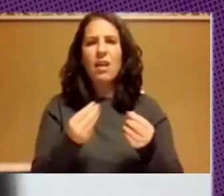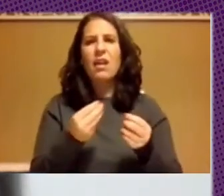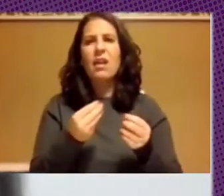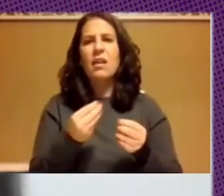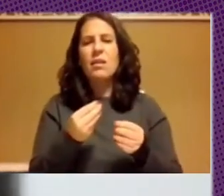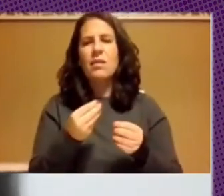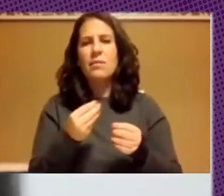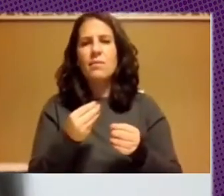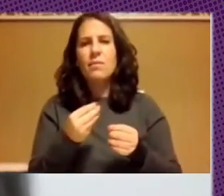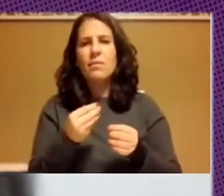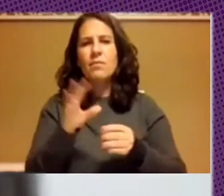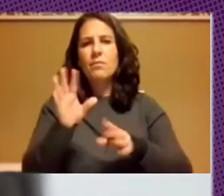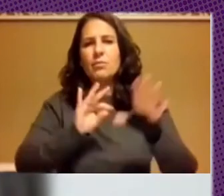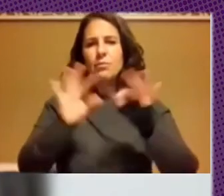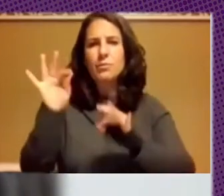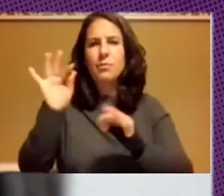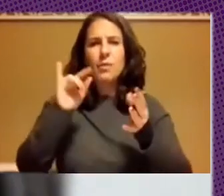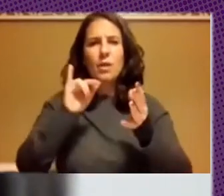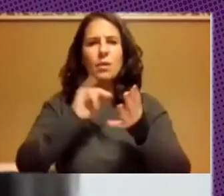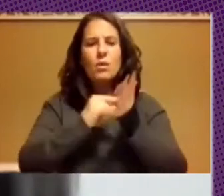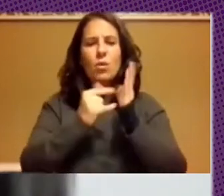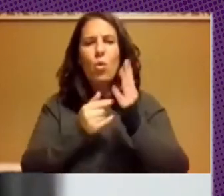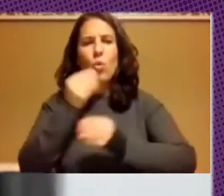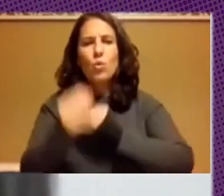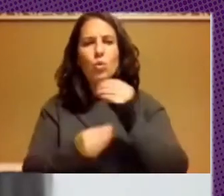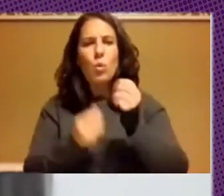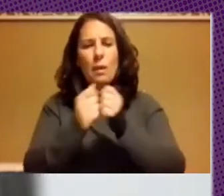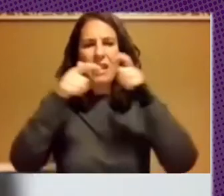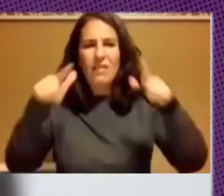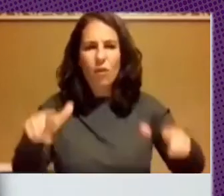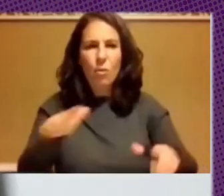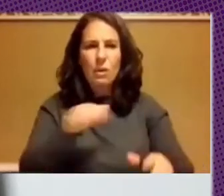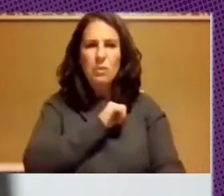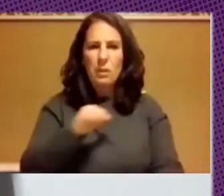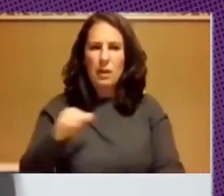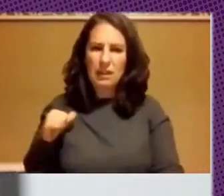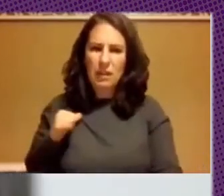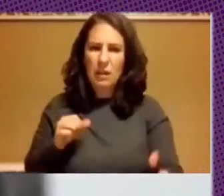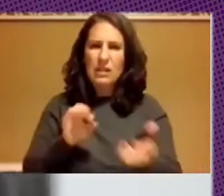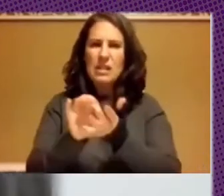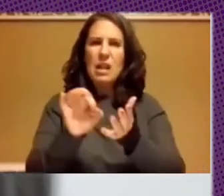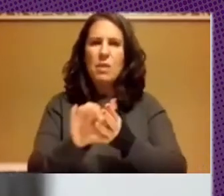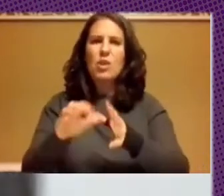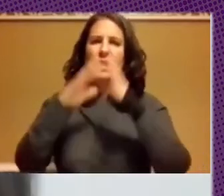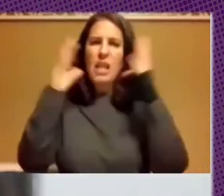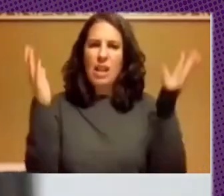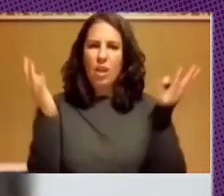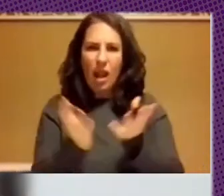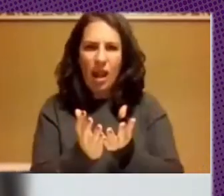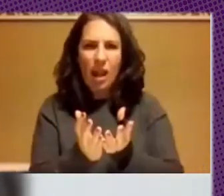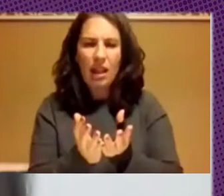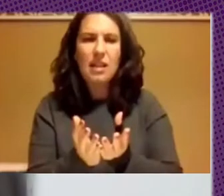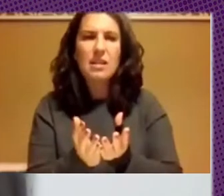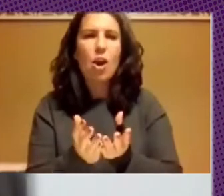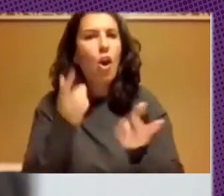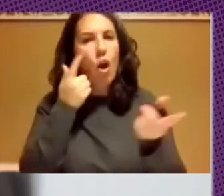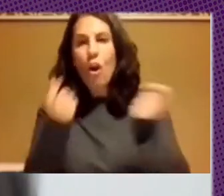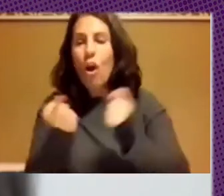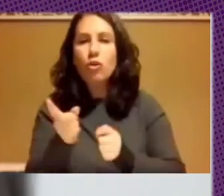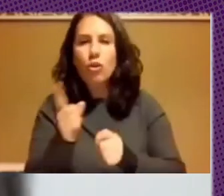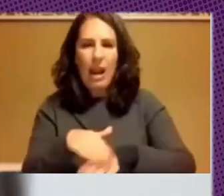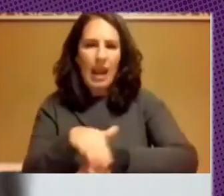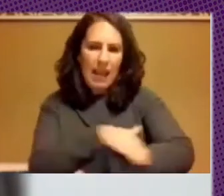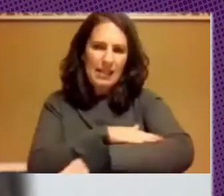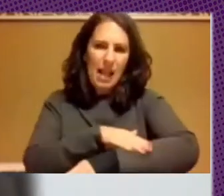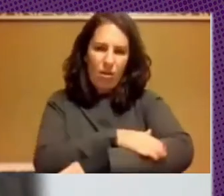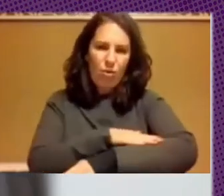mecanismos de utilización de plataformas privativas y servicios internacionales no controlados por los estados